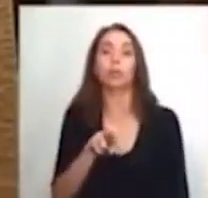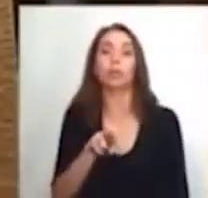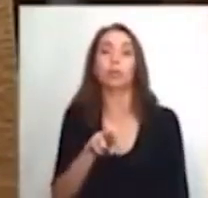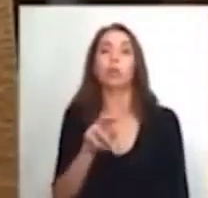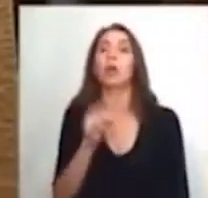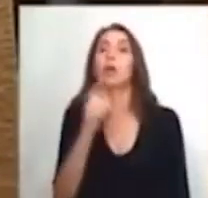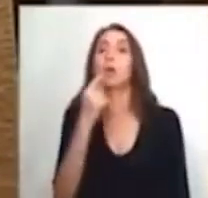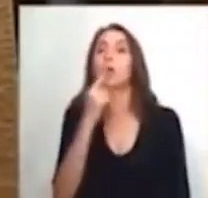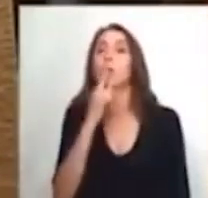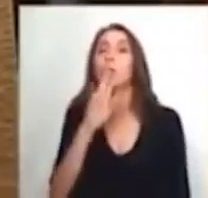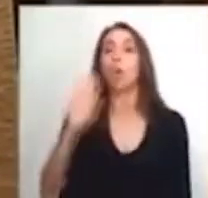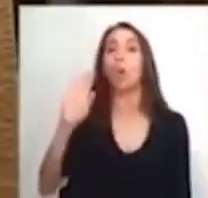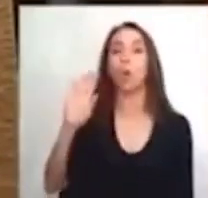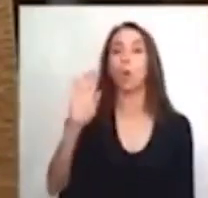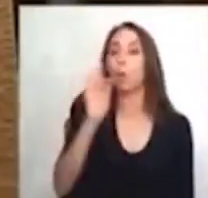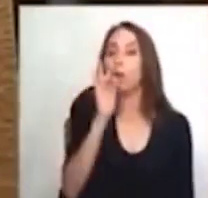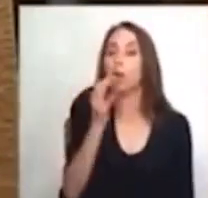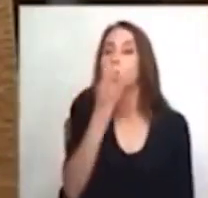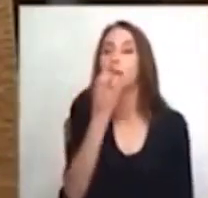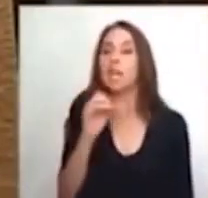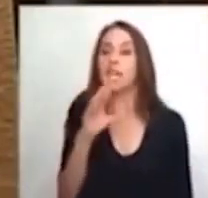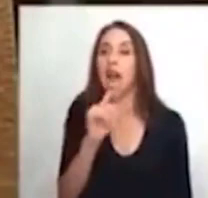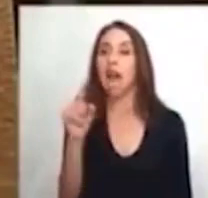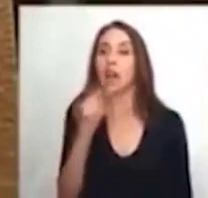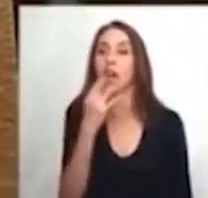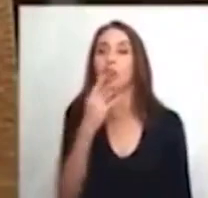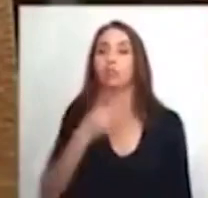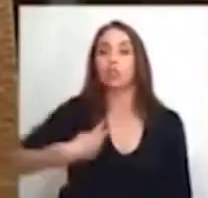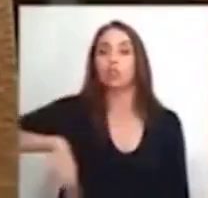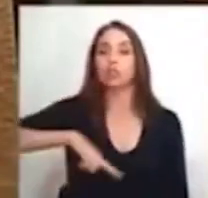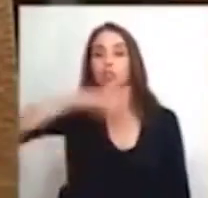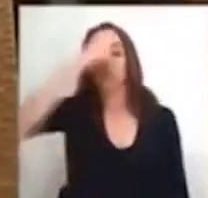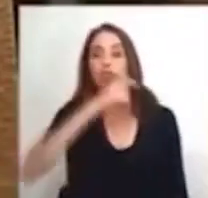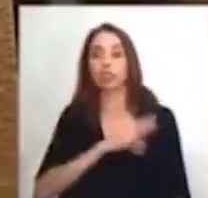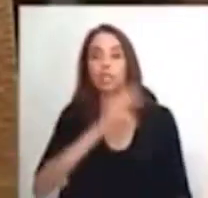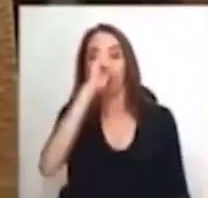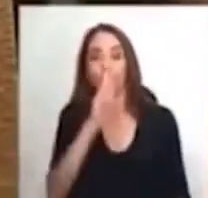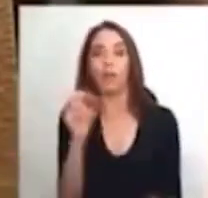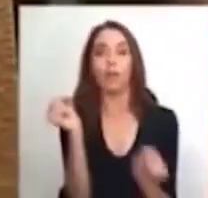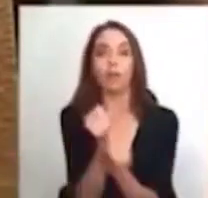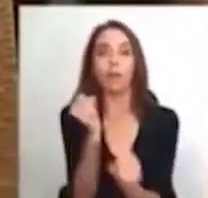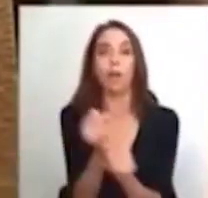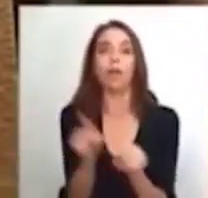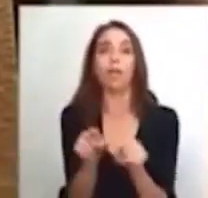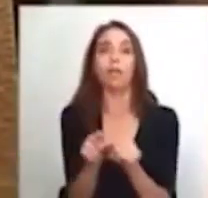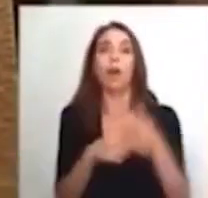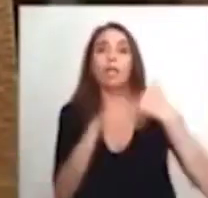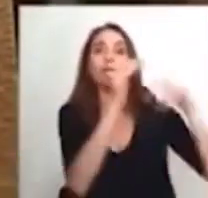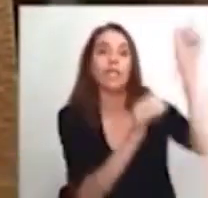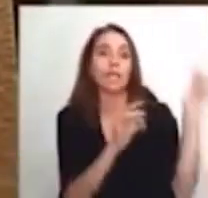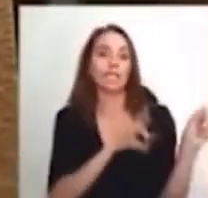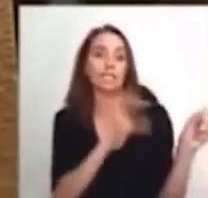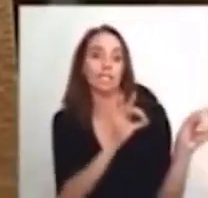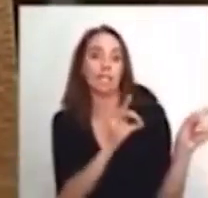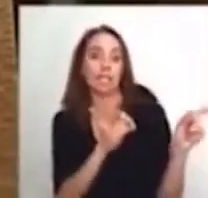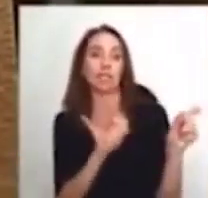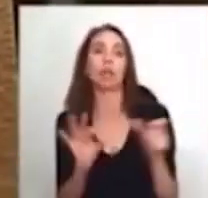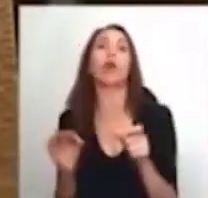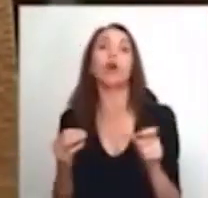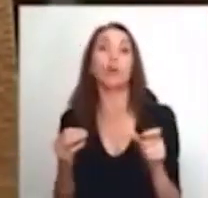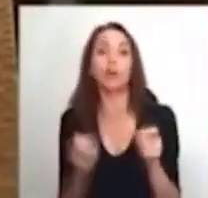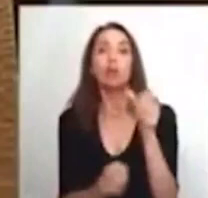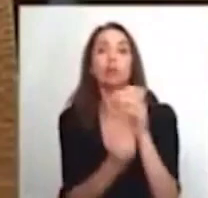Carlos Anbanter, que dice lo siguiente, seremos chilenos honrados y laboriosos como el que más lo fuere. Unidos a las filas de nuestros nuevos